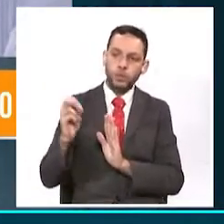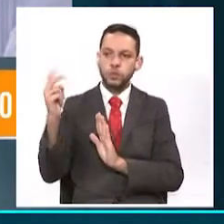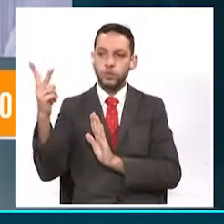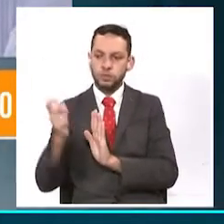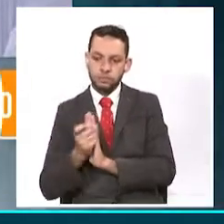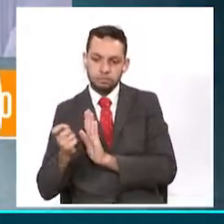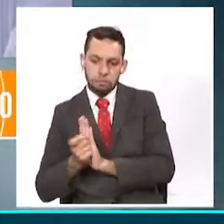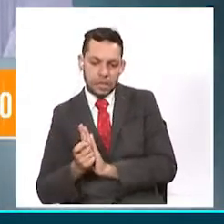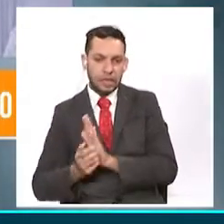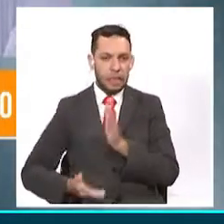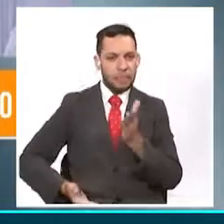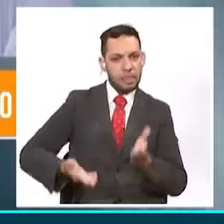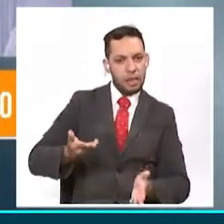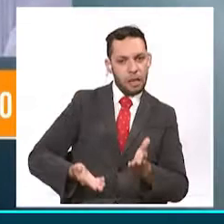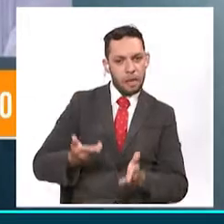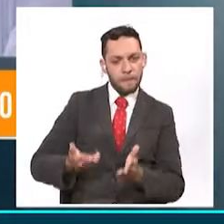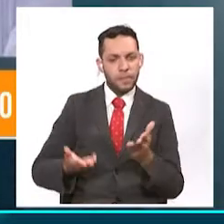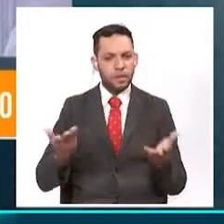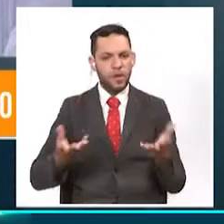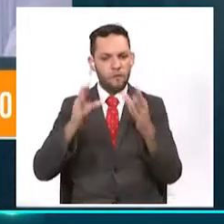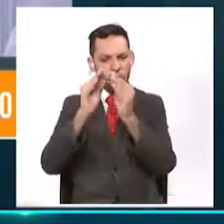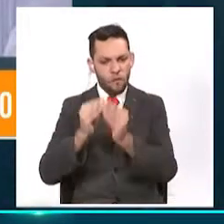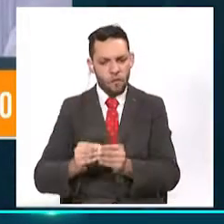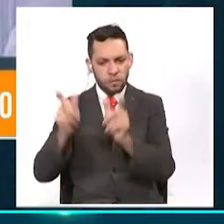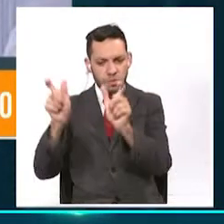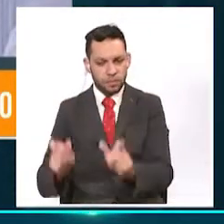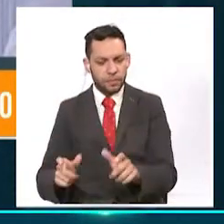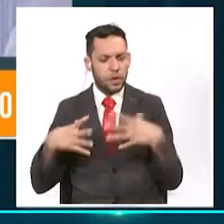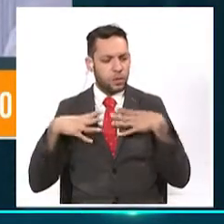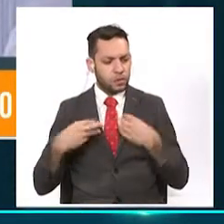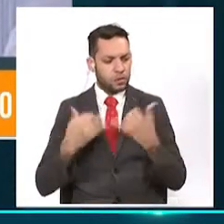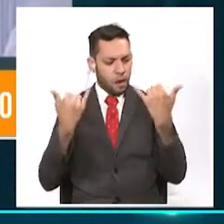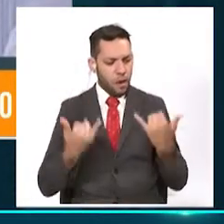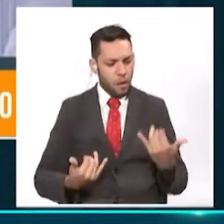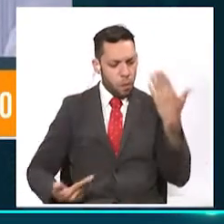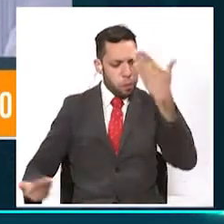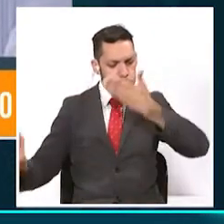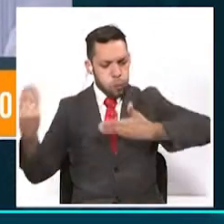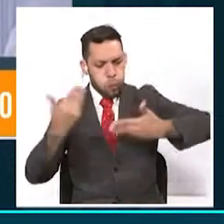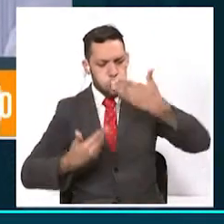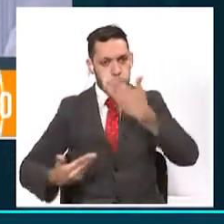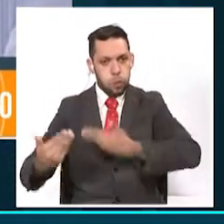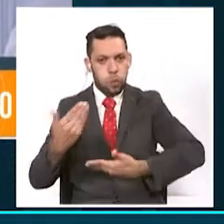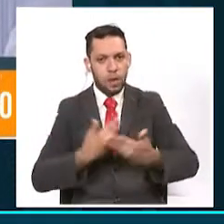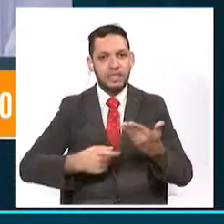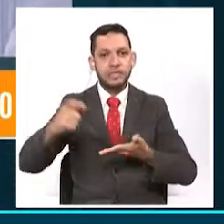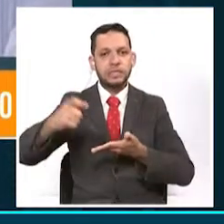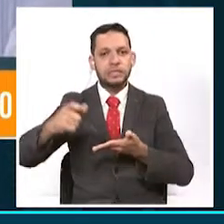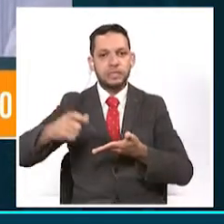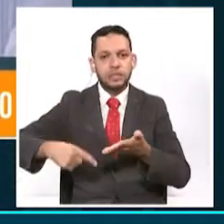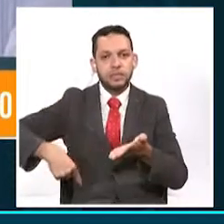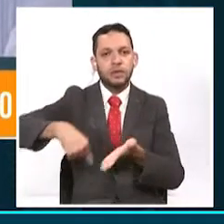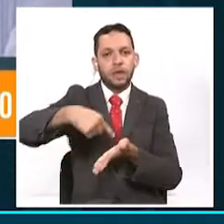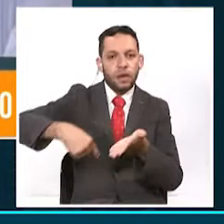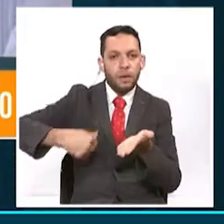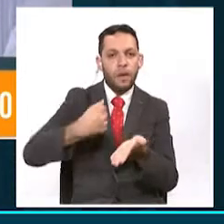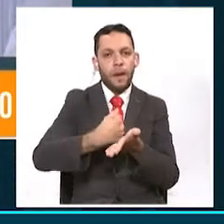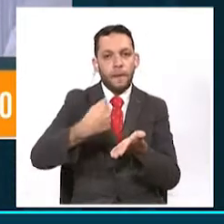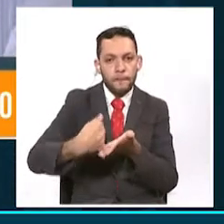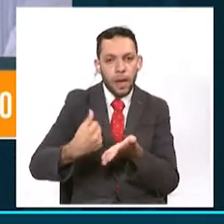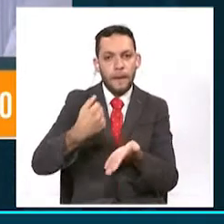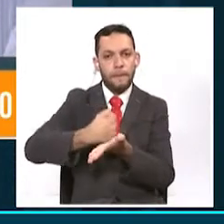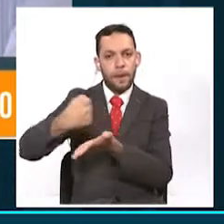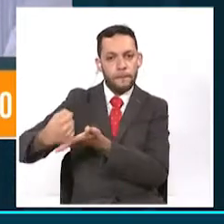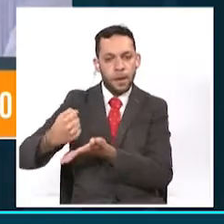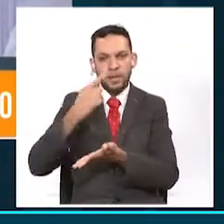cambia el diseño, claro que sí, porque ya con las autorizaciones que se vienen dando de vacunas,